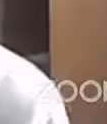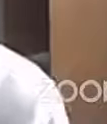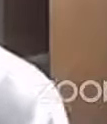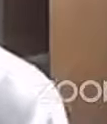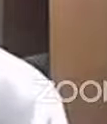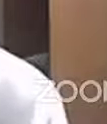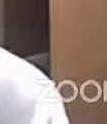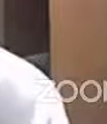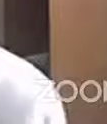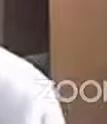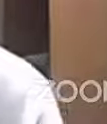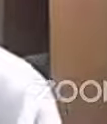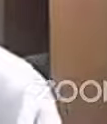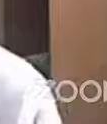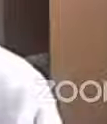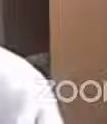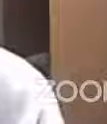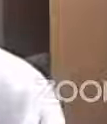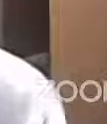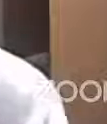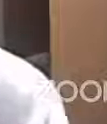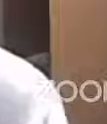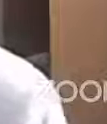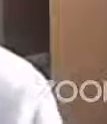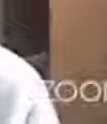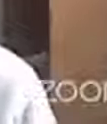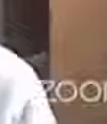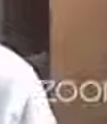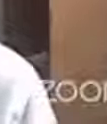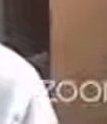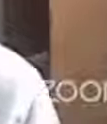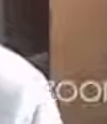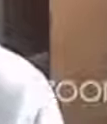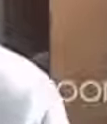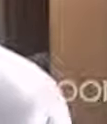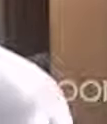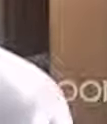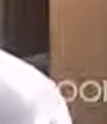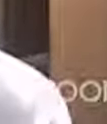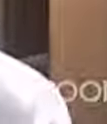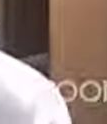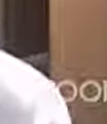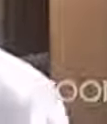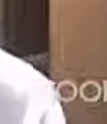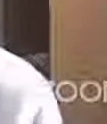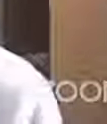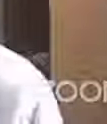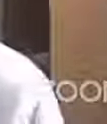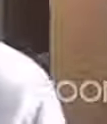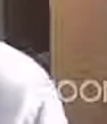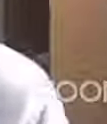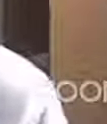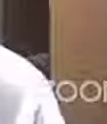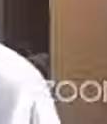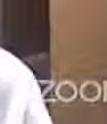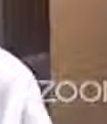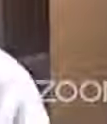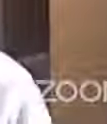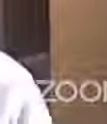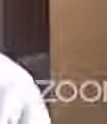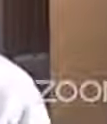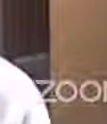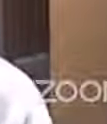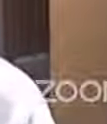todo el trabajo y ha sido un gusto realmente desde la UNESCO poder acompañarles en este proceso y ojalá